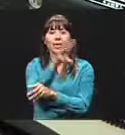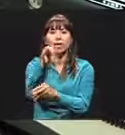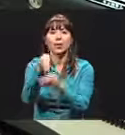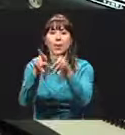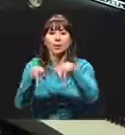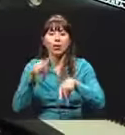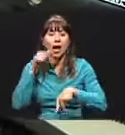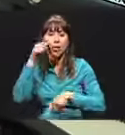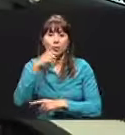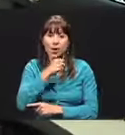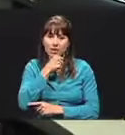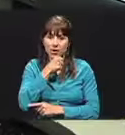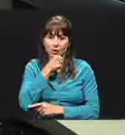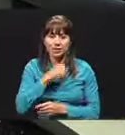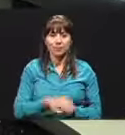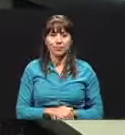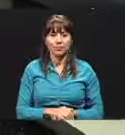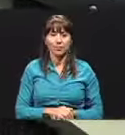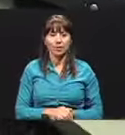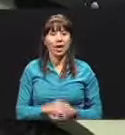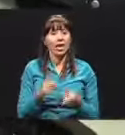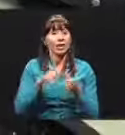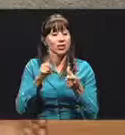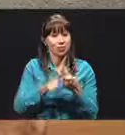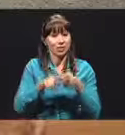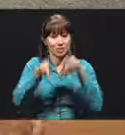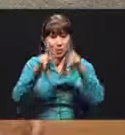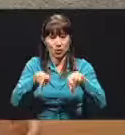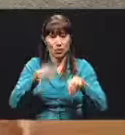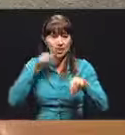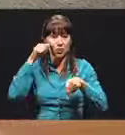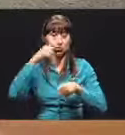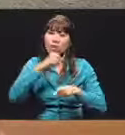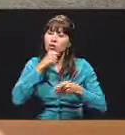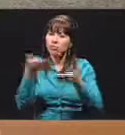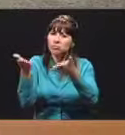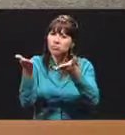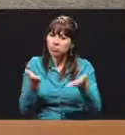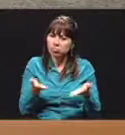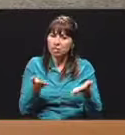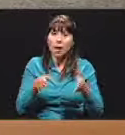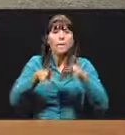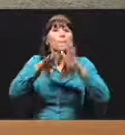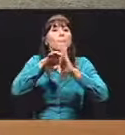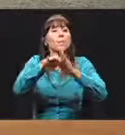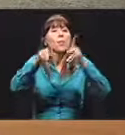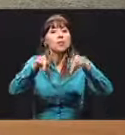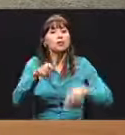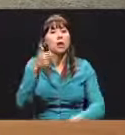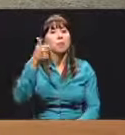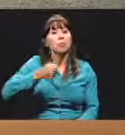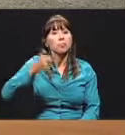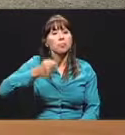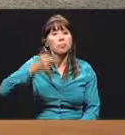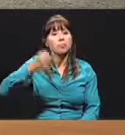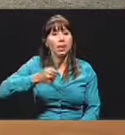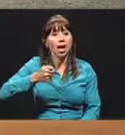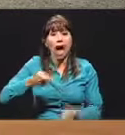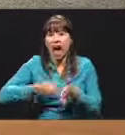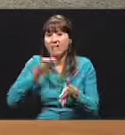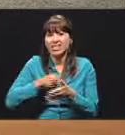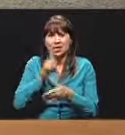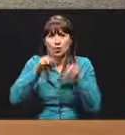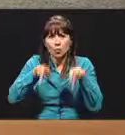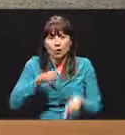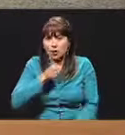a los adultos mayores. Entonces abrimos un espacio al adulto mayor. Estos adultos mayores que se nos pensionaron, a veces no son ni tan mayores, es gente